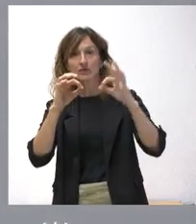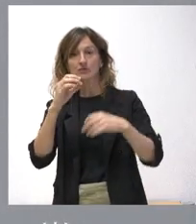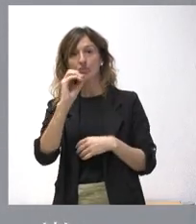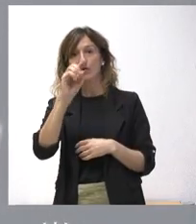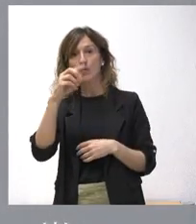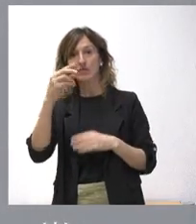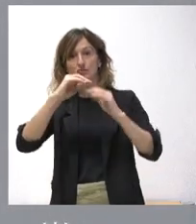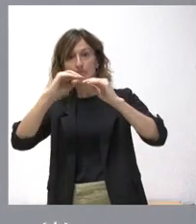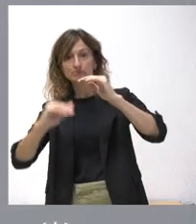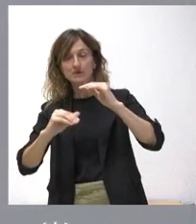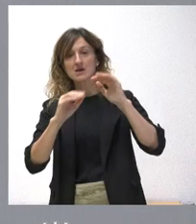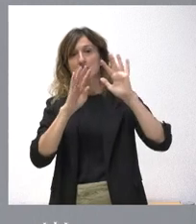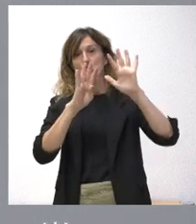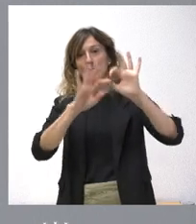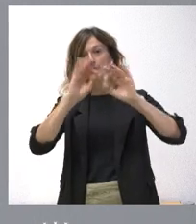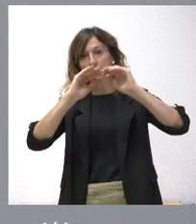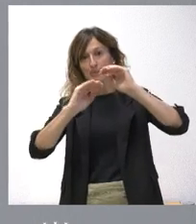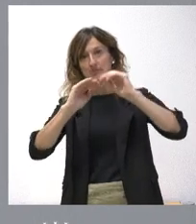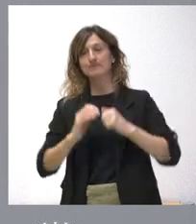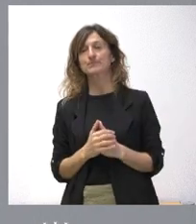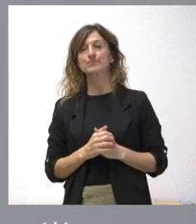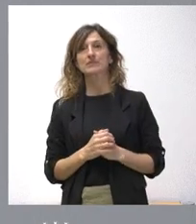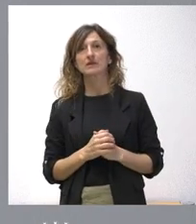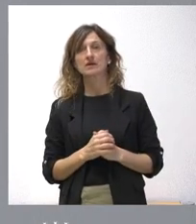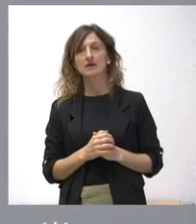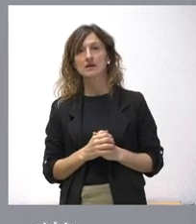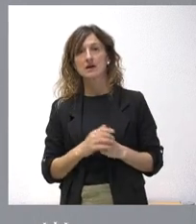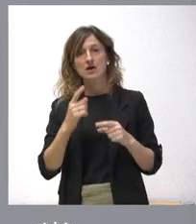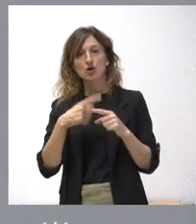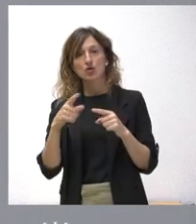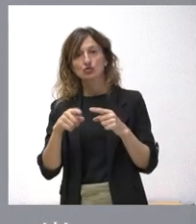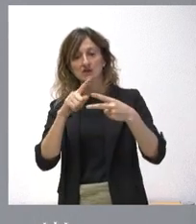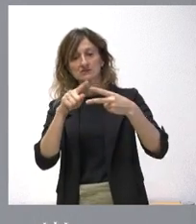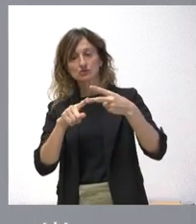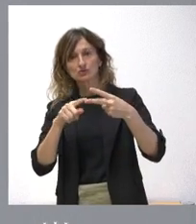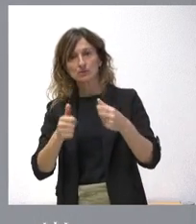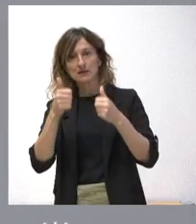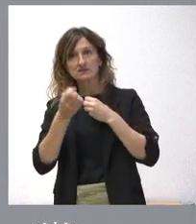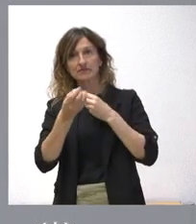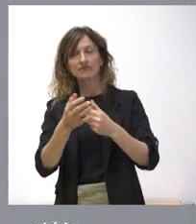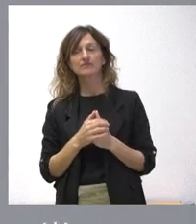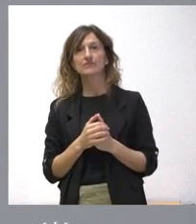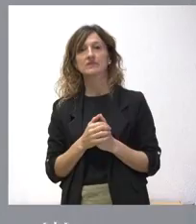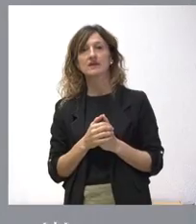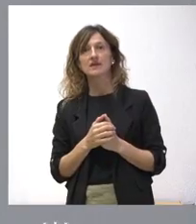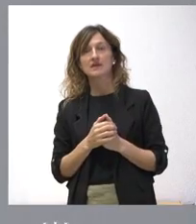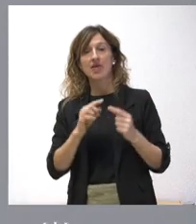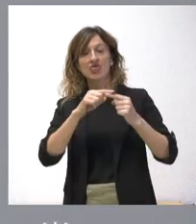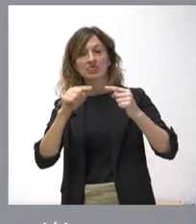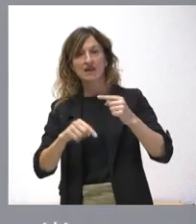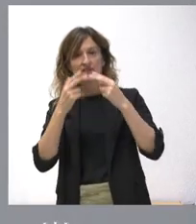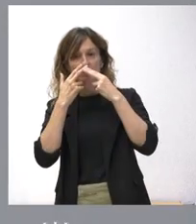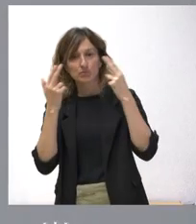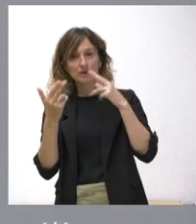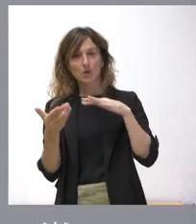del 9%. Dos datos más adicionales por completar esta información. La previsión de déficit público que hemos